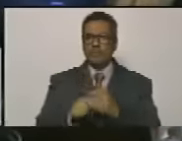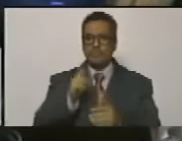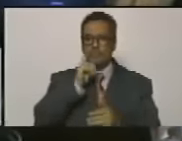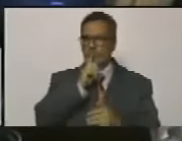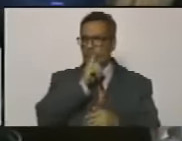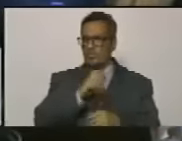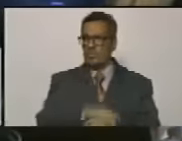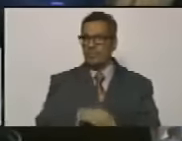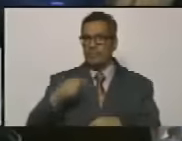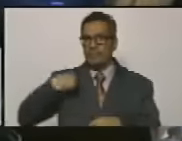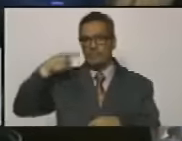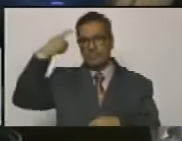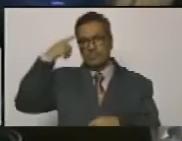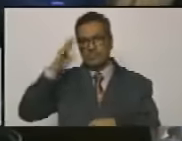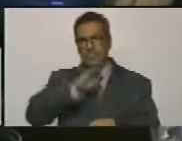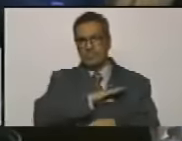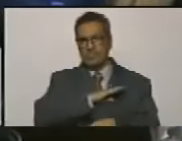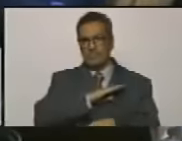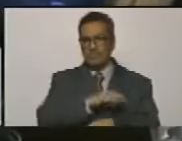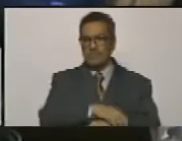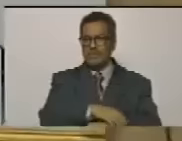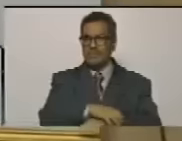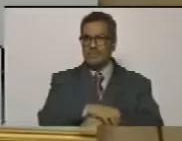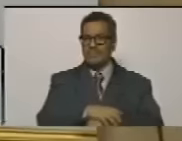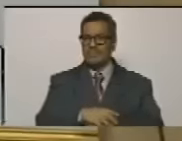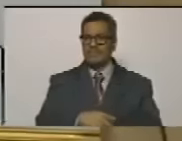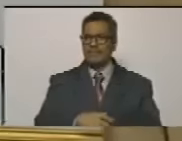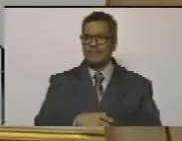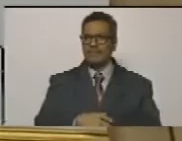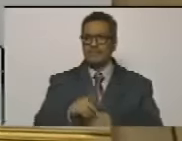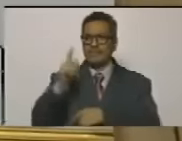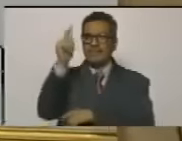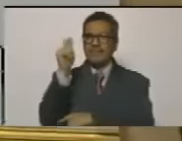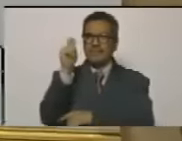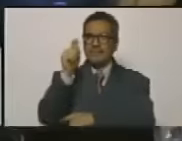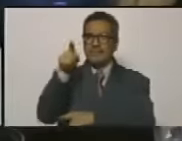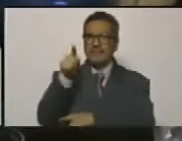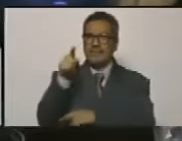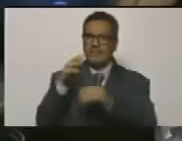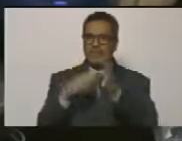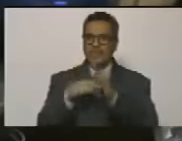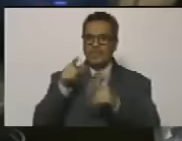pero fue tu candidato diputado yo no lo interrumpí